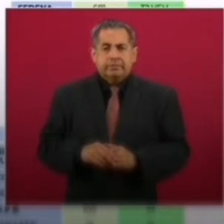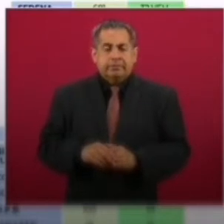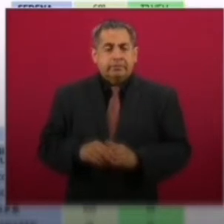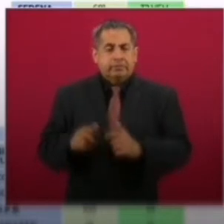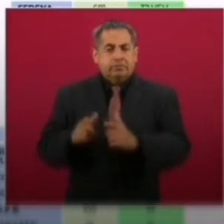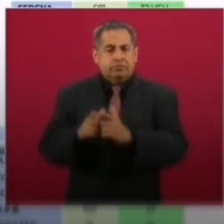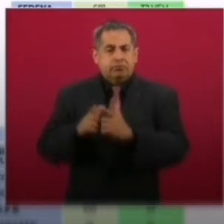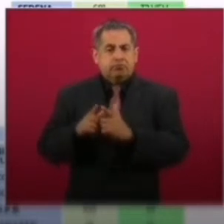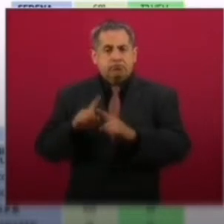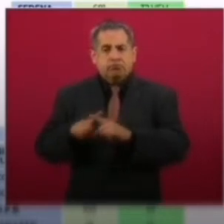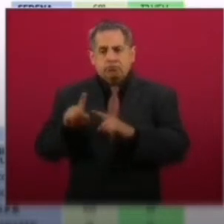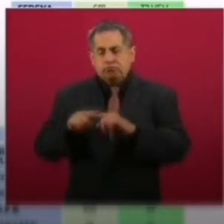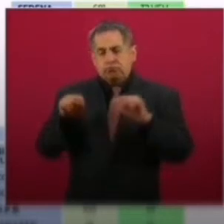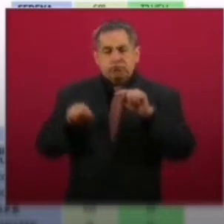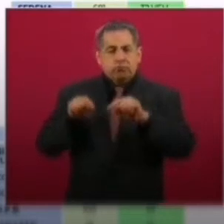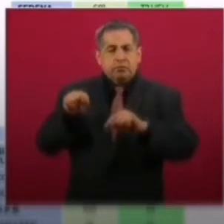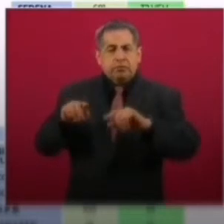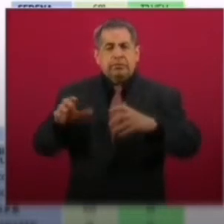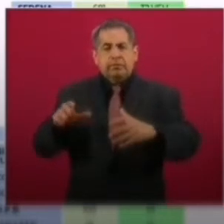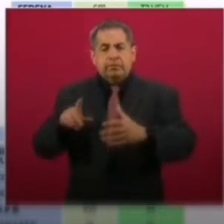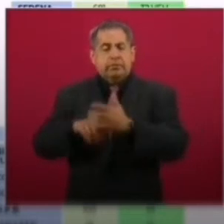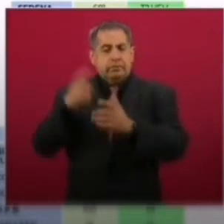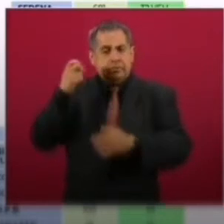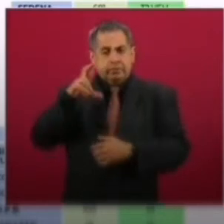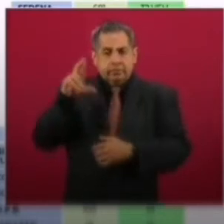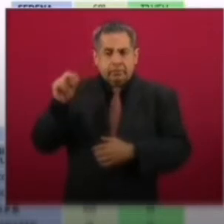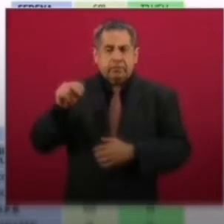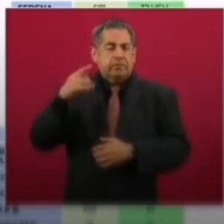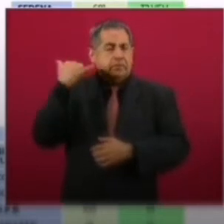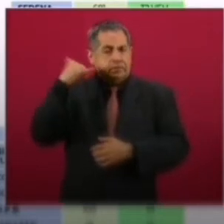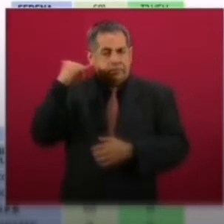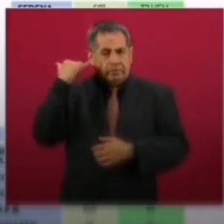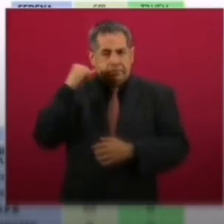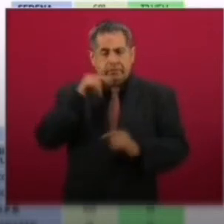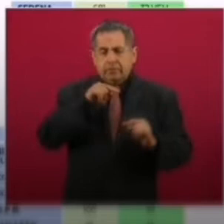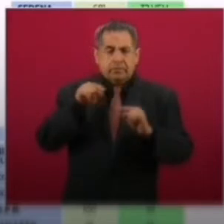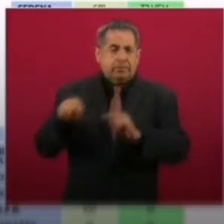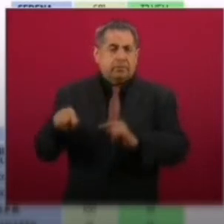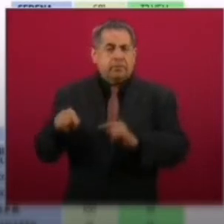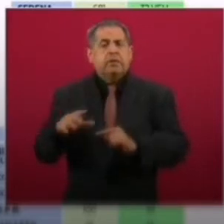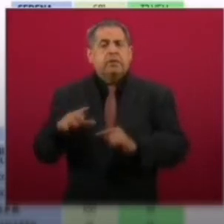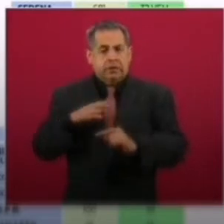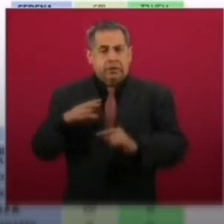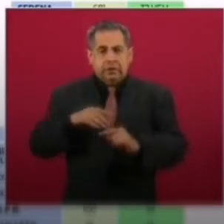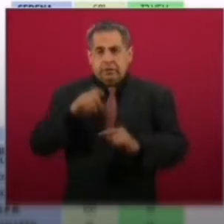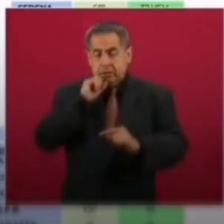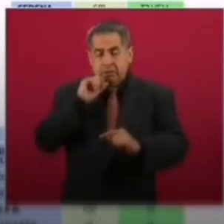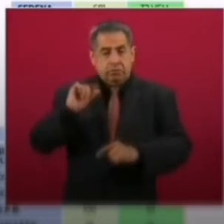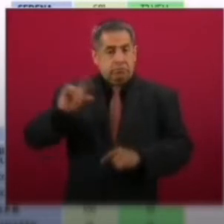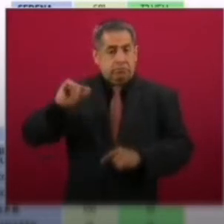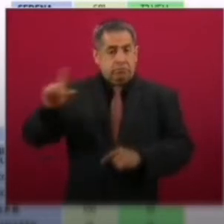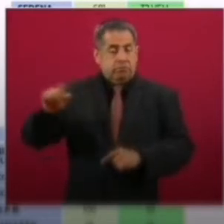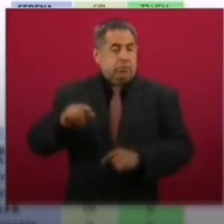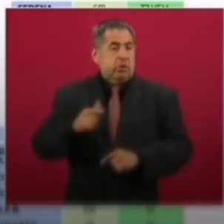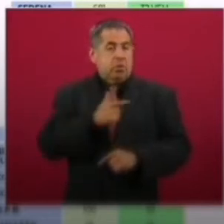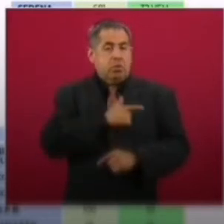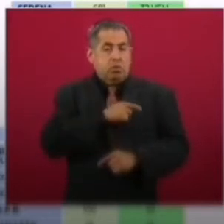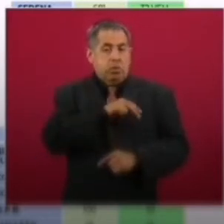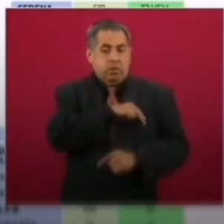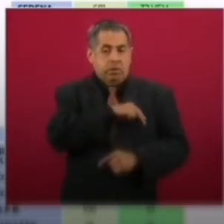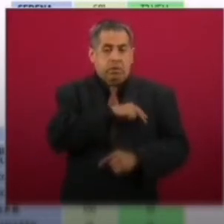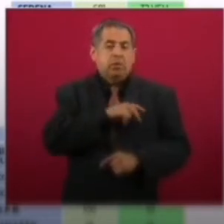de tarea en todo el área de Quintana Roo y de Yucatán. Se encuentran también autoridades de la Guardia Nacional,